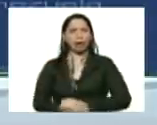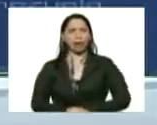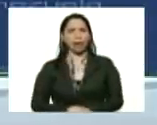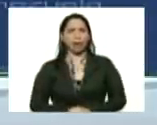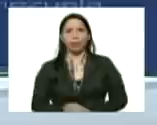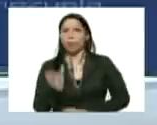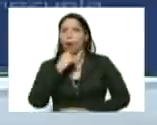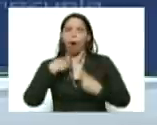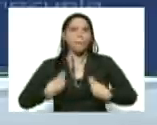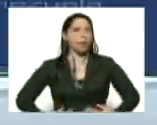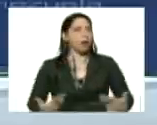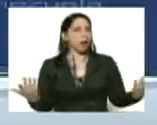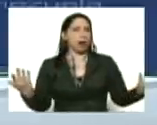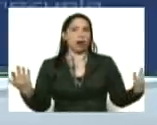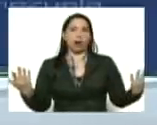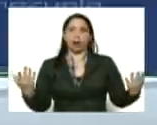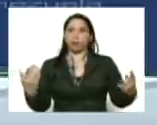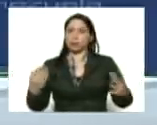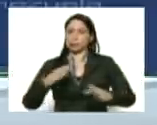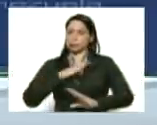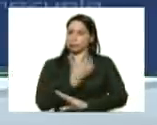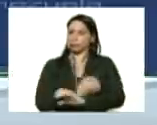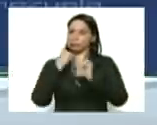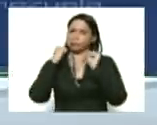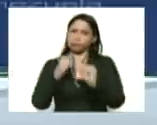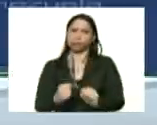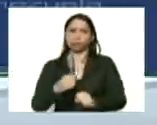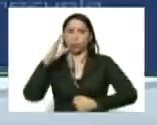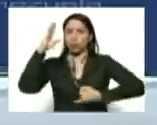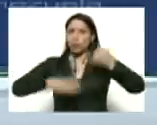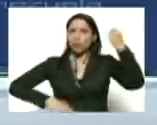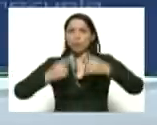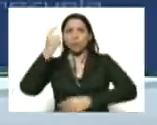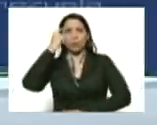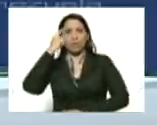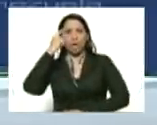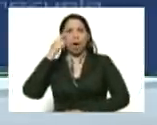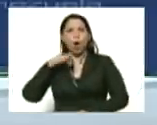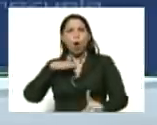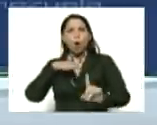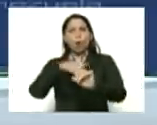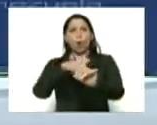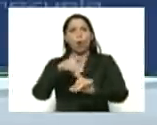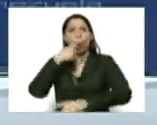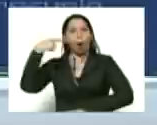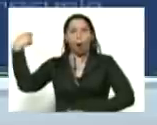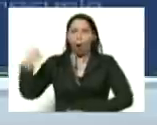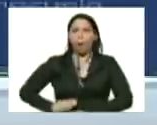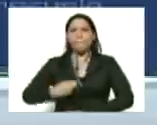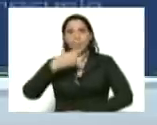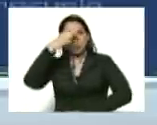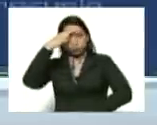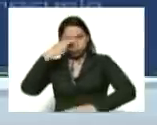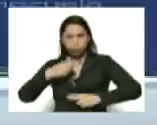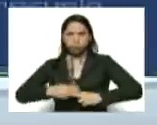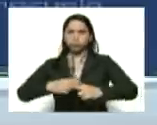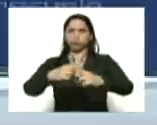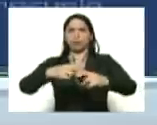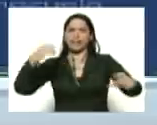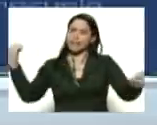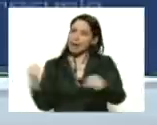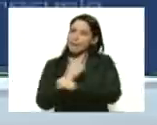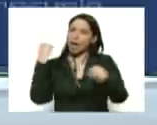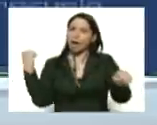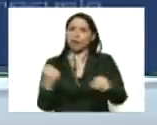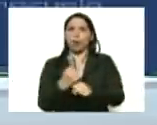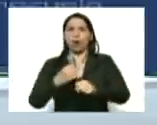inhumanos brutales que ha habido en los últimos días contra un hombre honesto trabajador